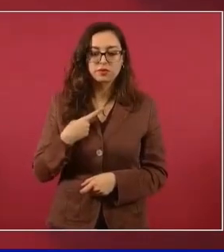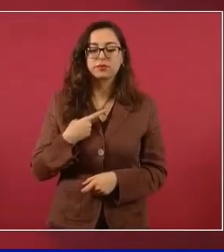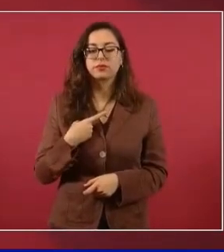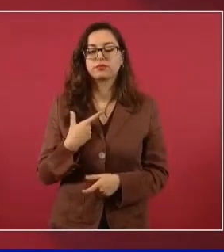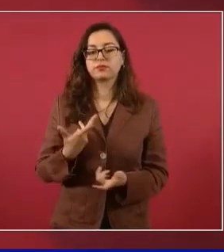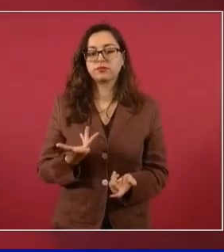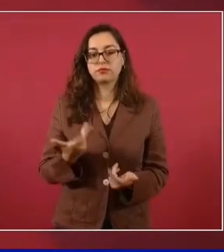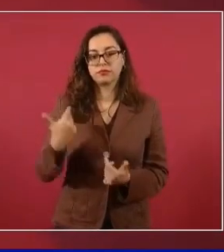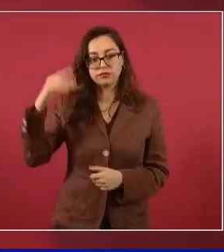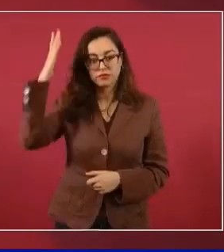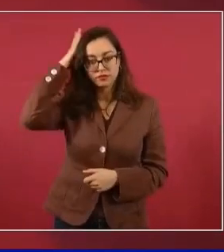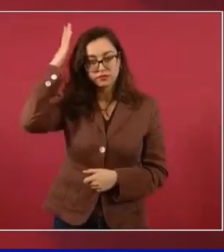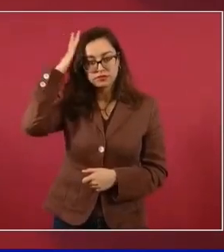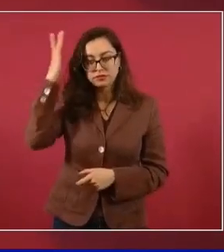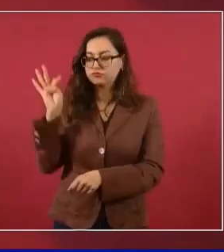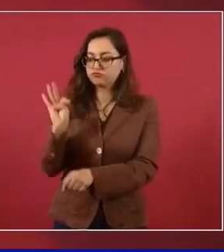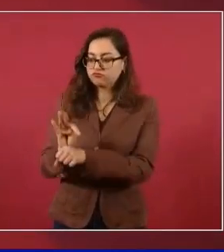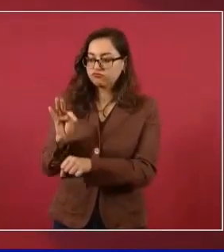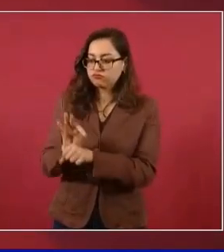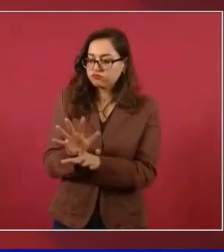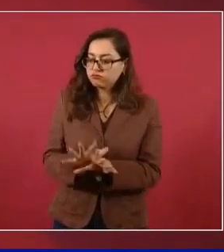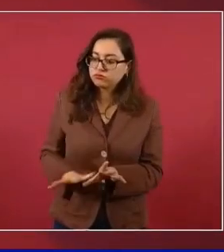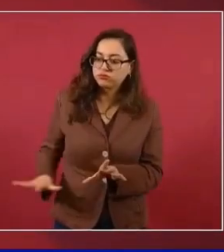a los trabajadores.